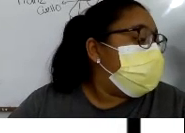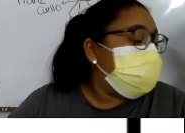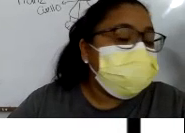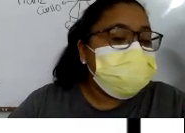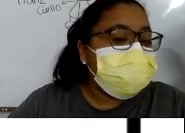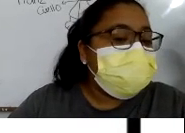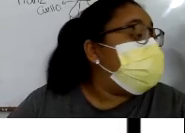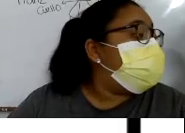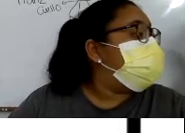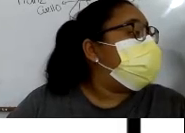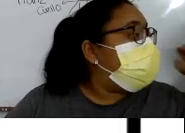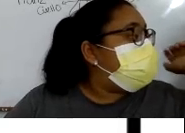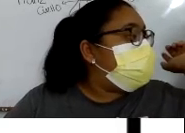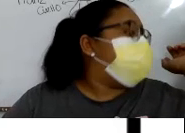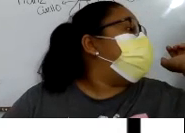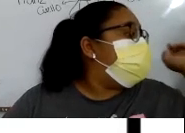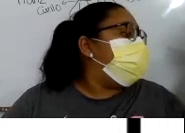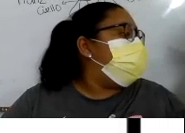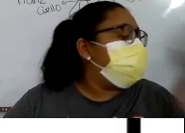Muy bien Ahora Empezar